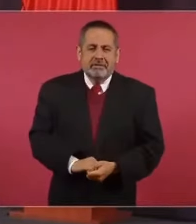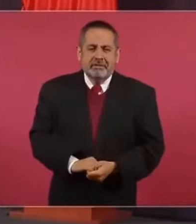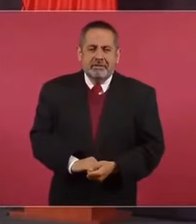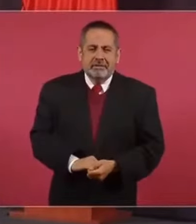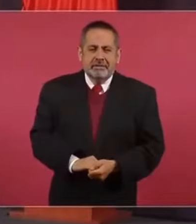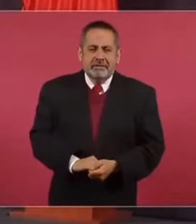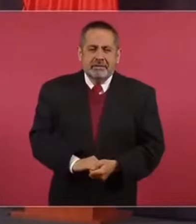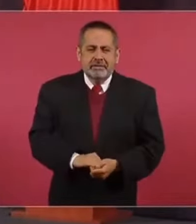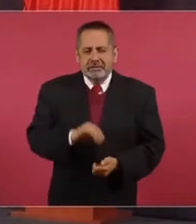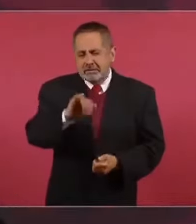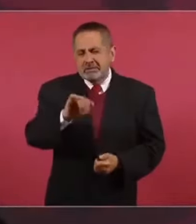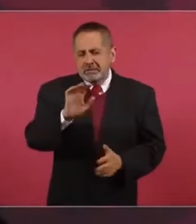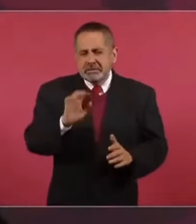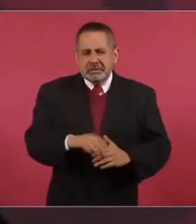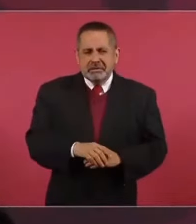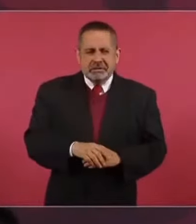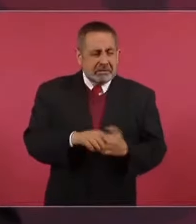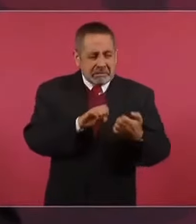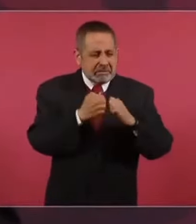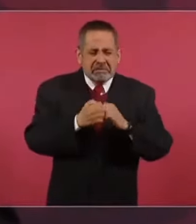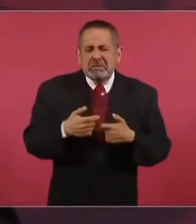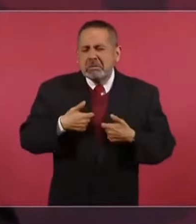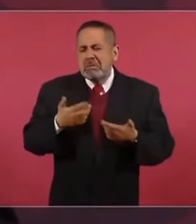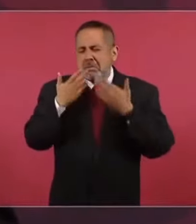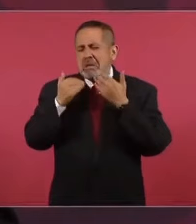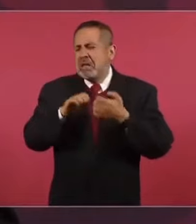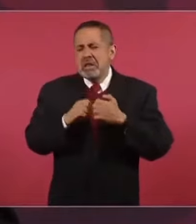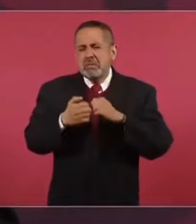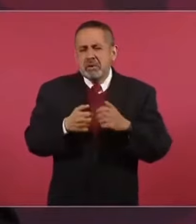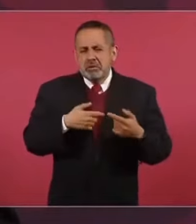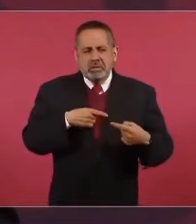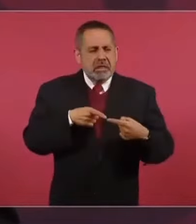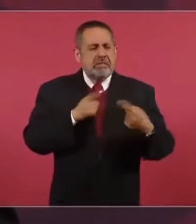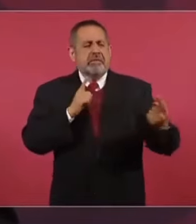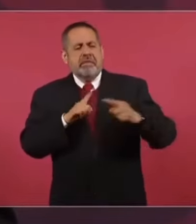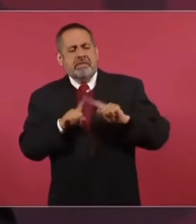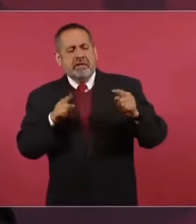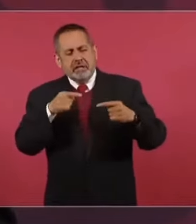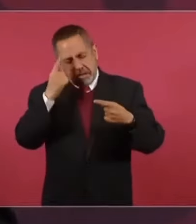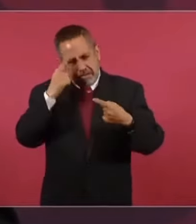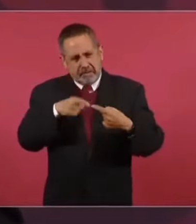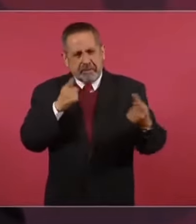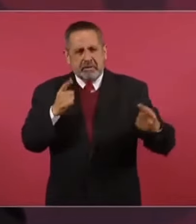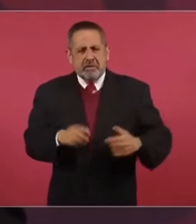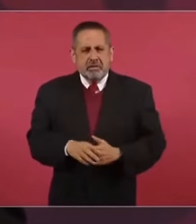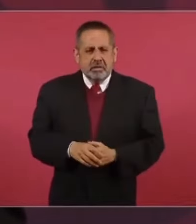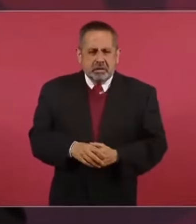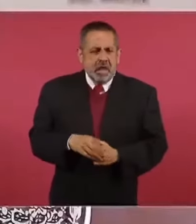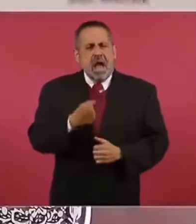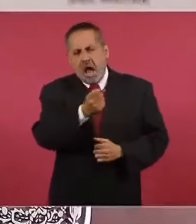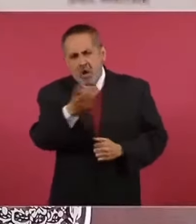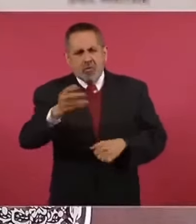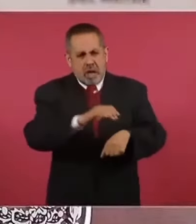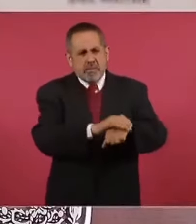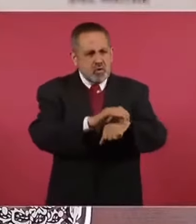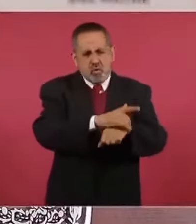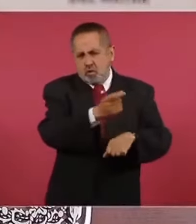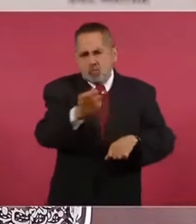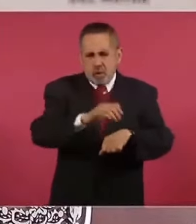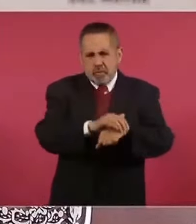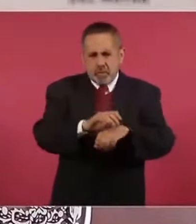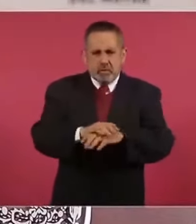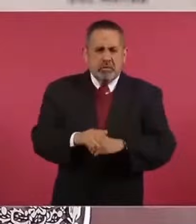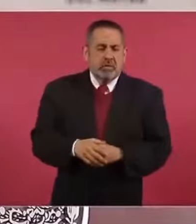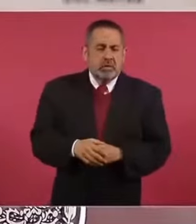Sí, sí. Yo no tengo enemigos. Tengo adversarios. Y sí tengo amigos. Muchos amigos.